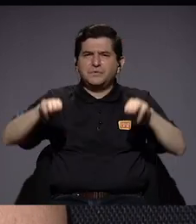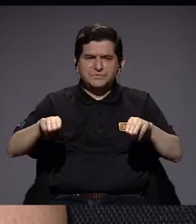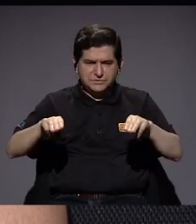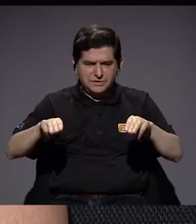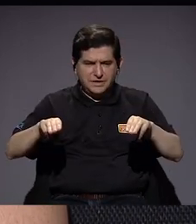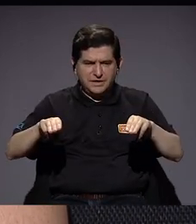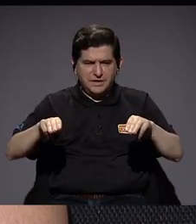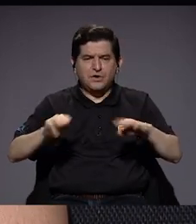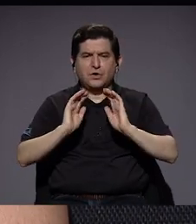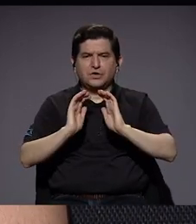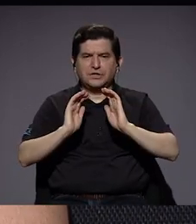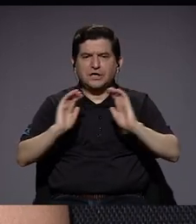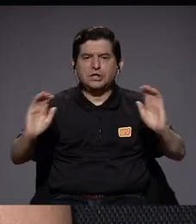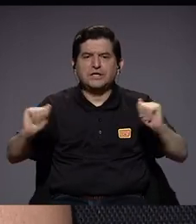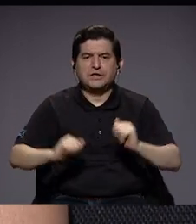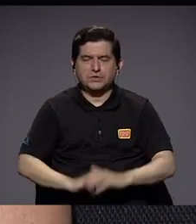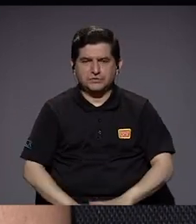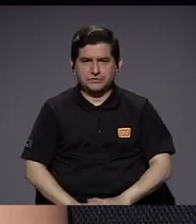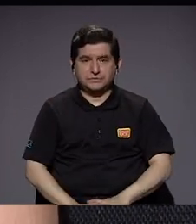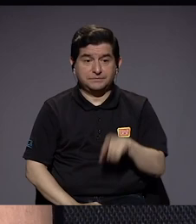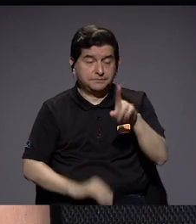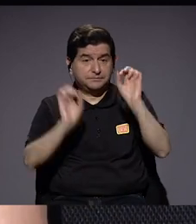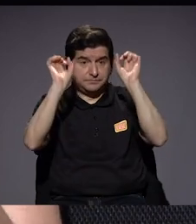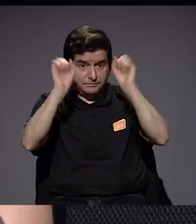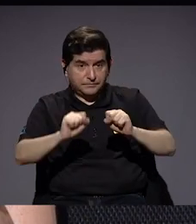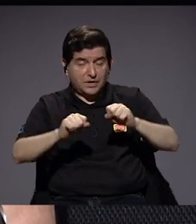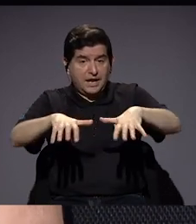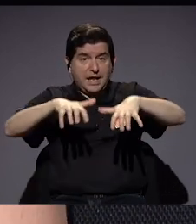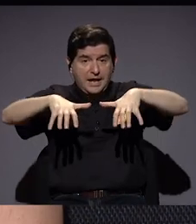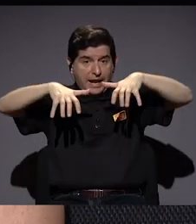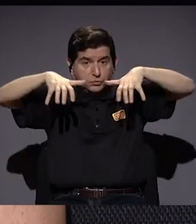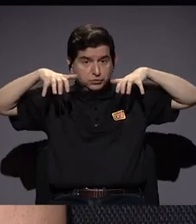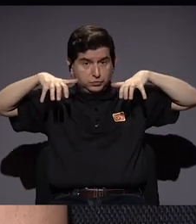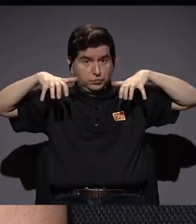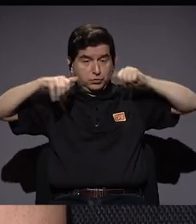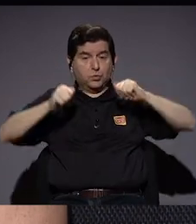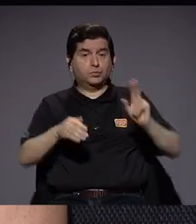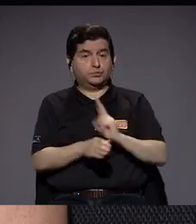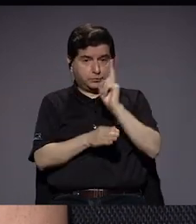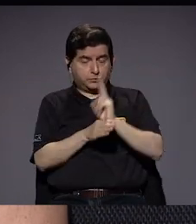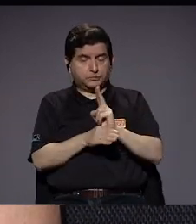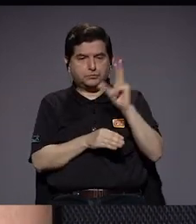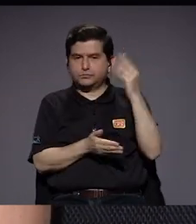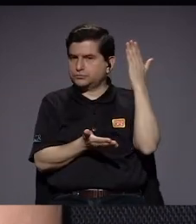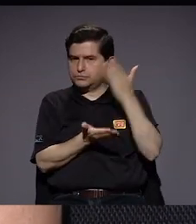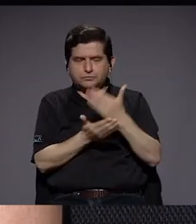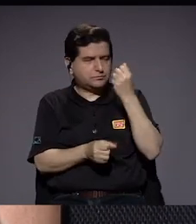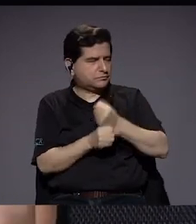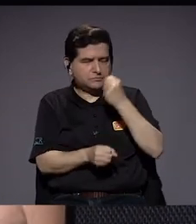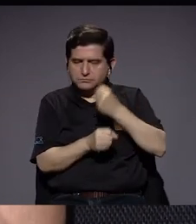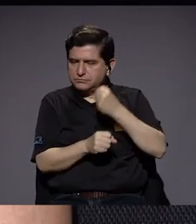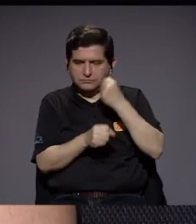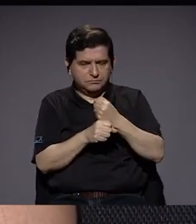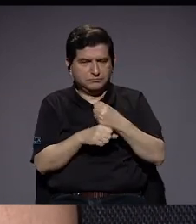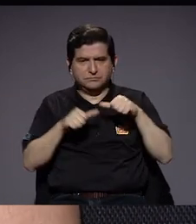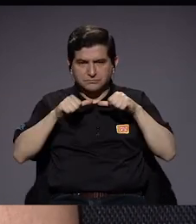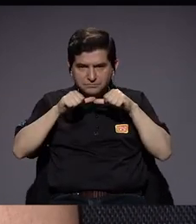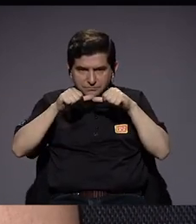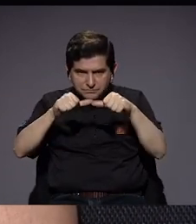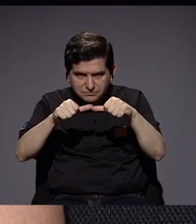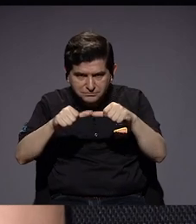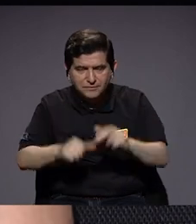de los Niños, para poder, en el auditorio, para poder no parar la labor y seguir